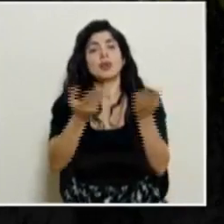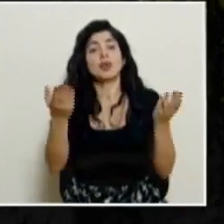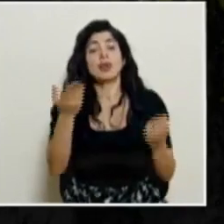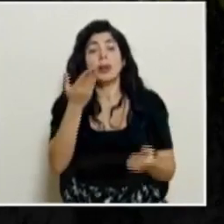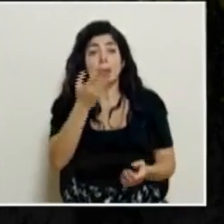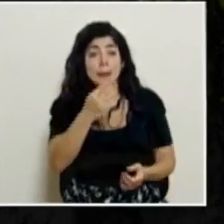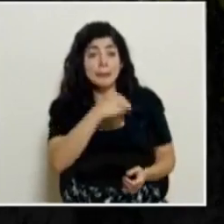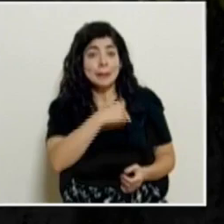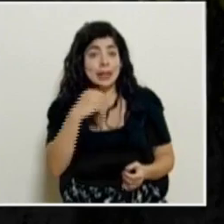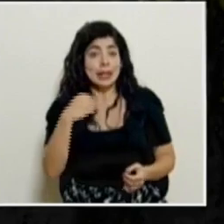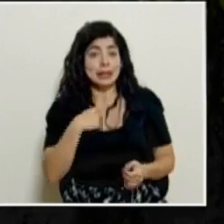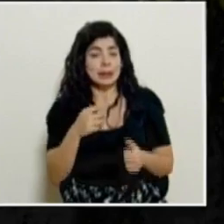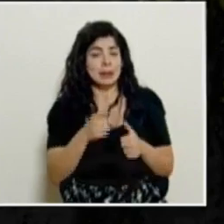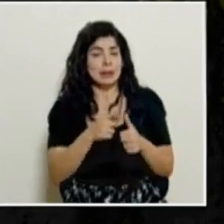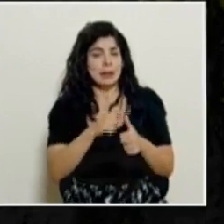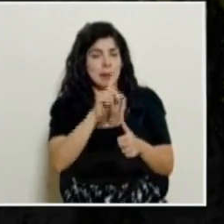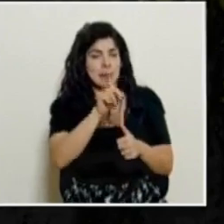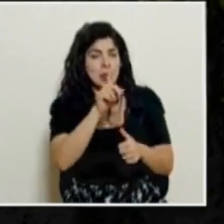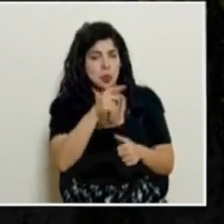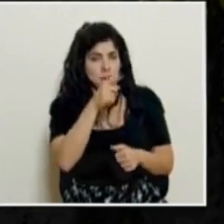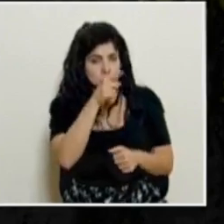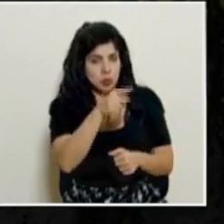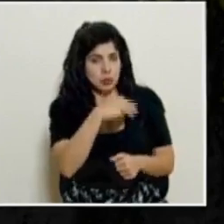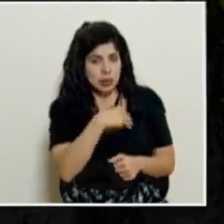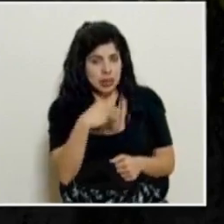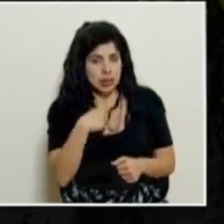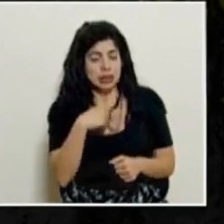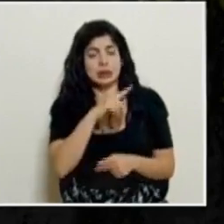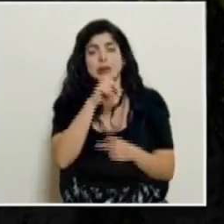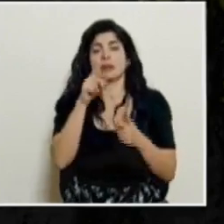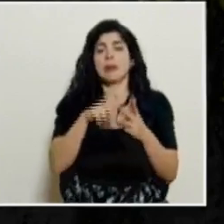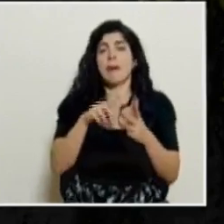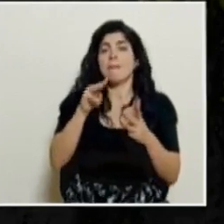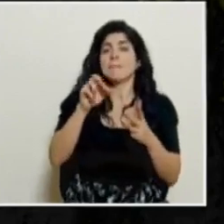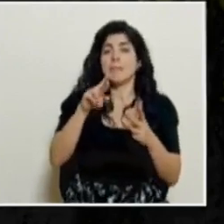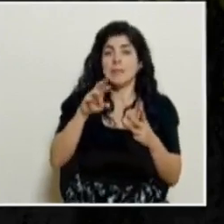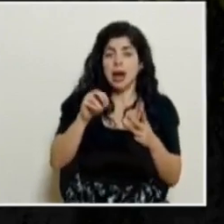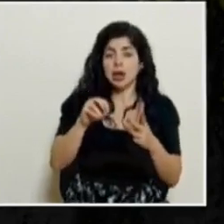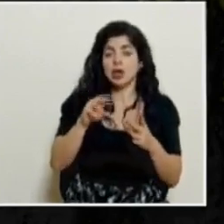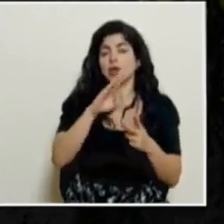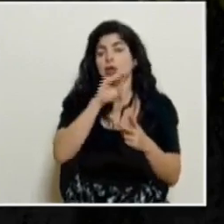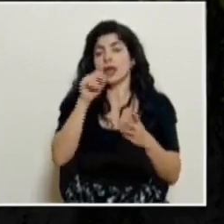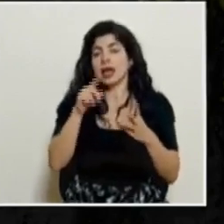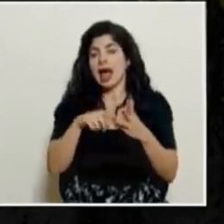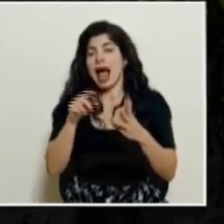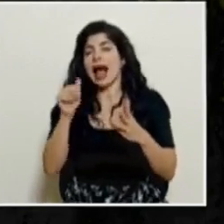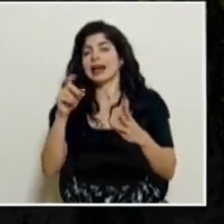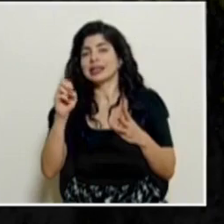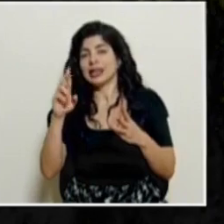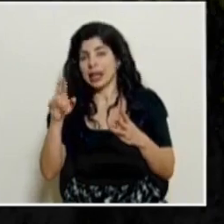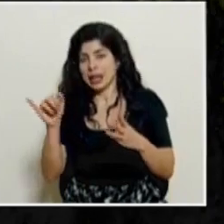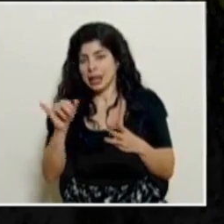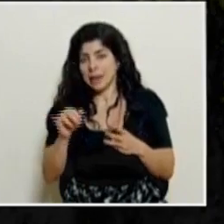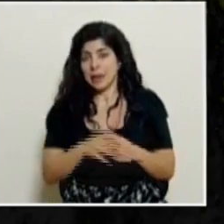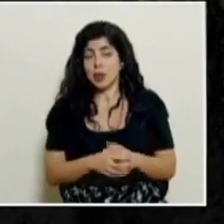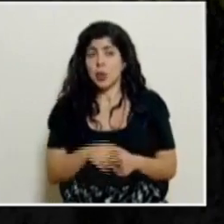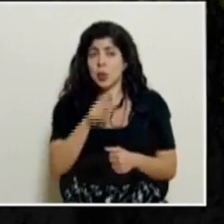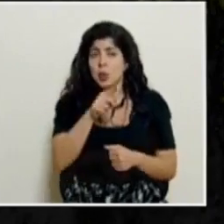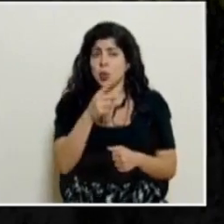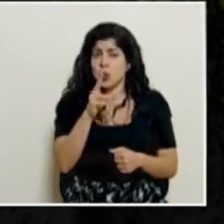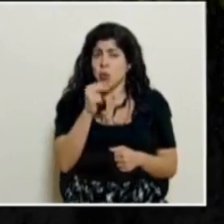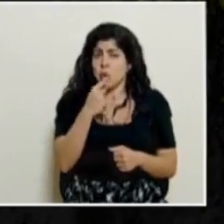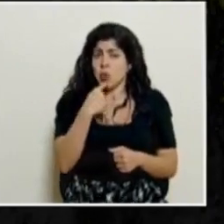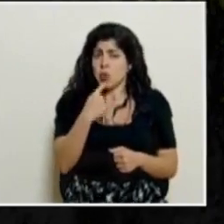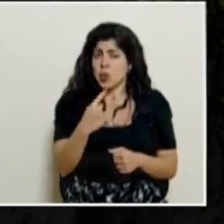ministro para usted las primeras preguntas para don Mario Ruiz y para don Alexander también usted no ha numerado ninguna